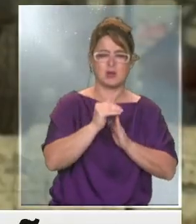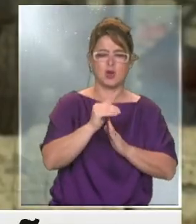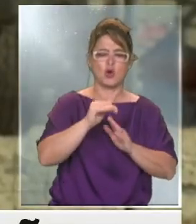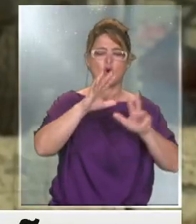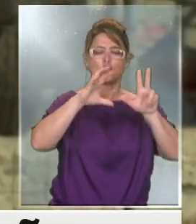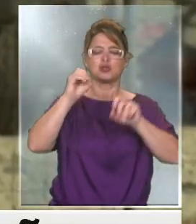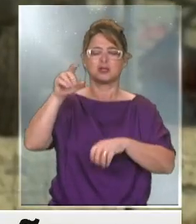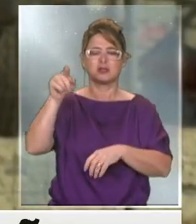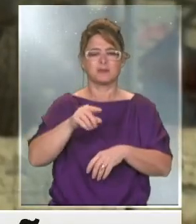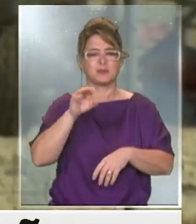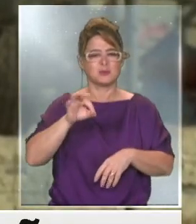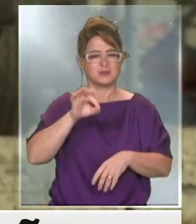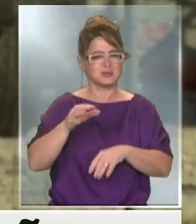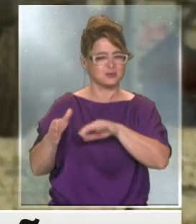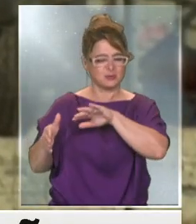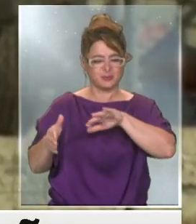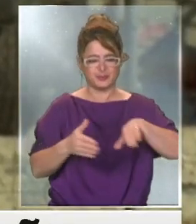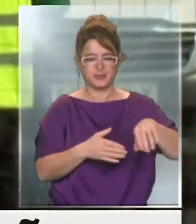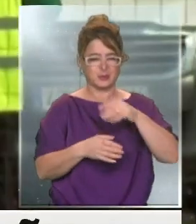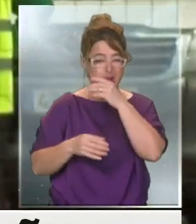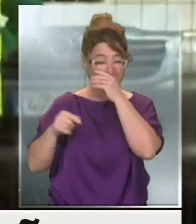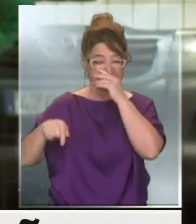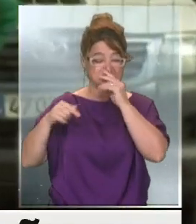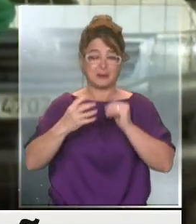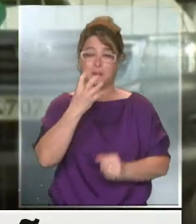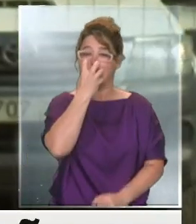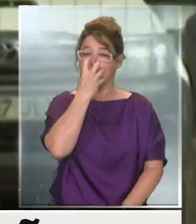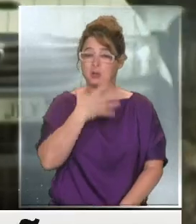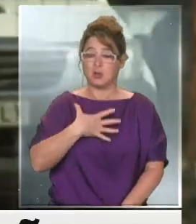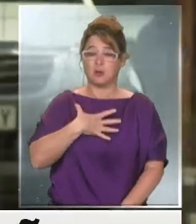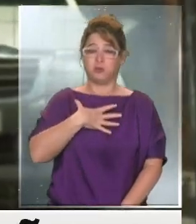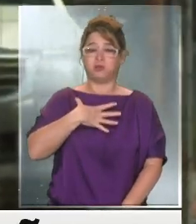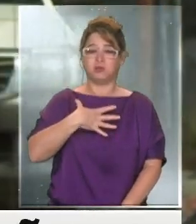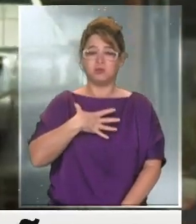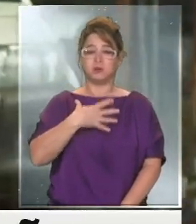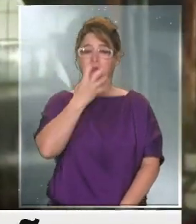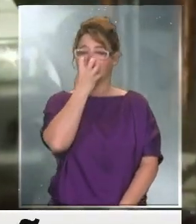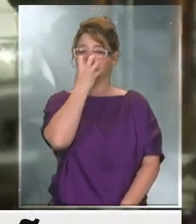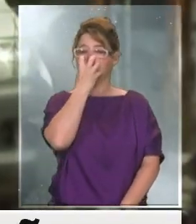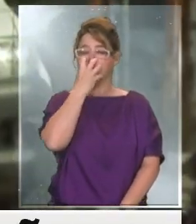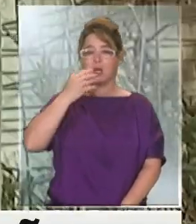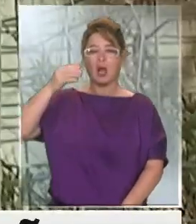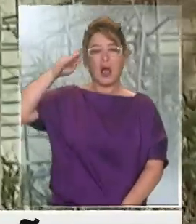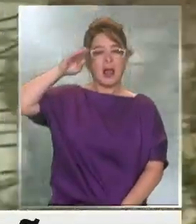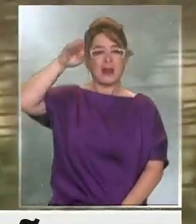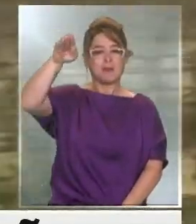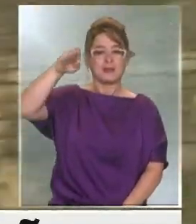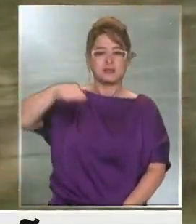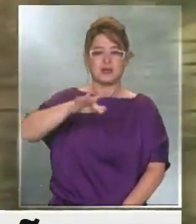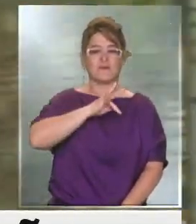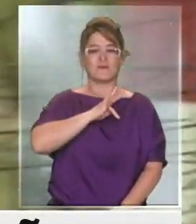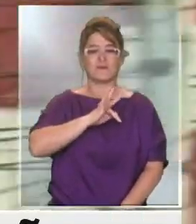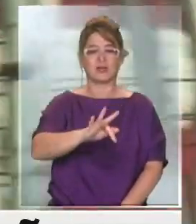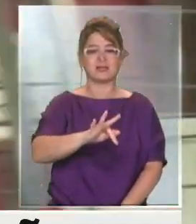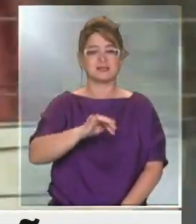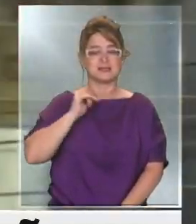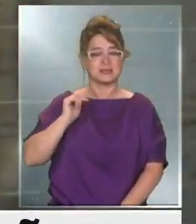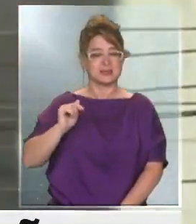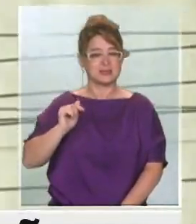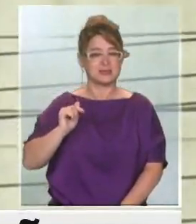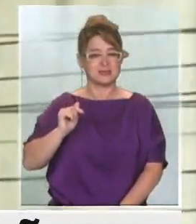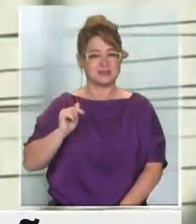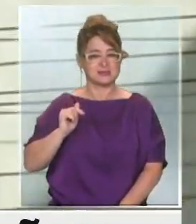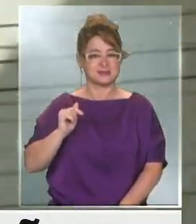Y por otra parte, el tema de los ventiladores mecánicos, que es Alemania y Francia, según tengo entendido, quienes